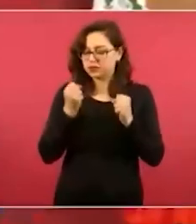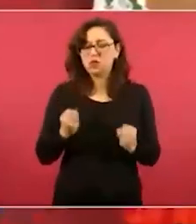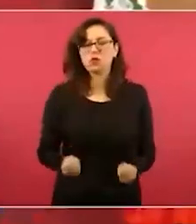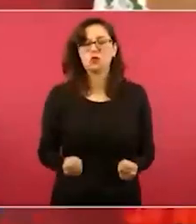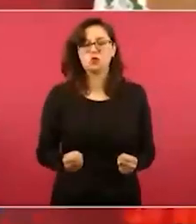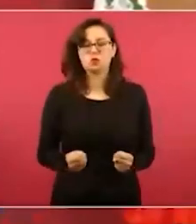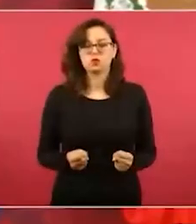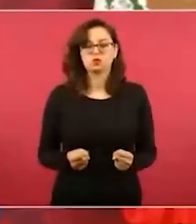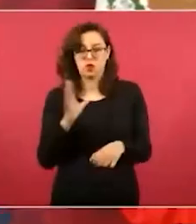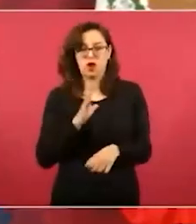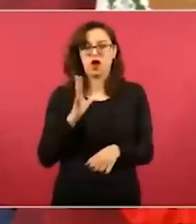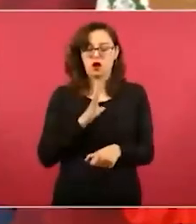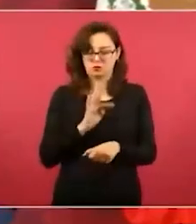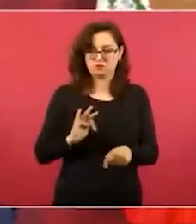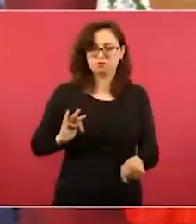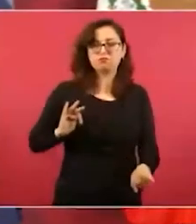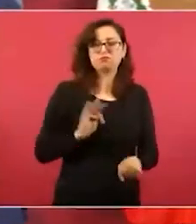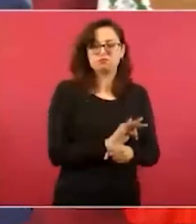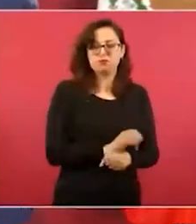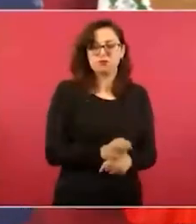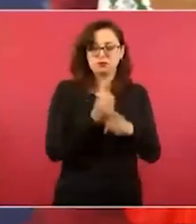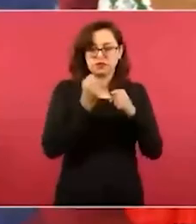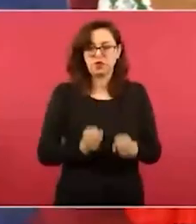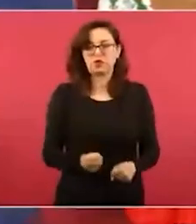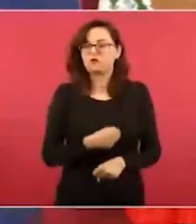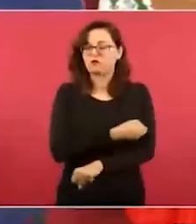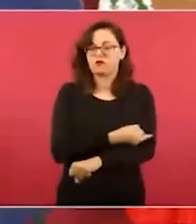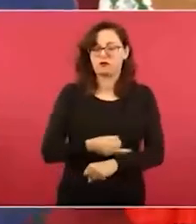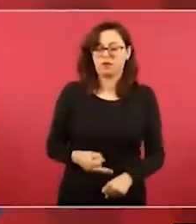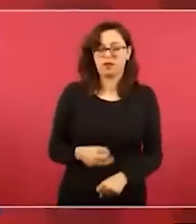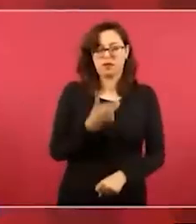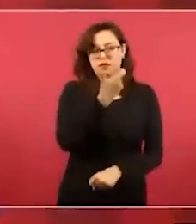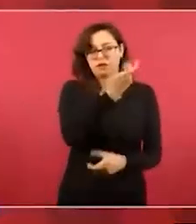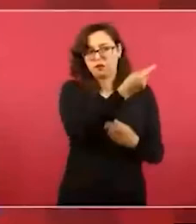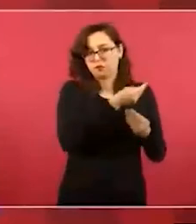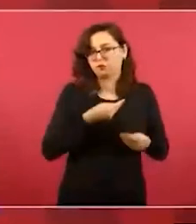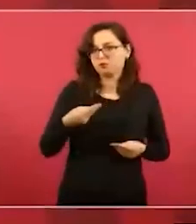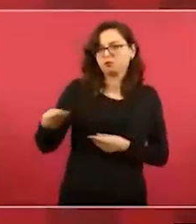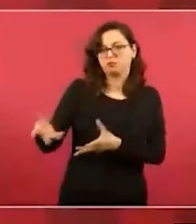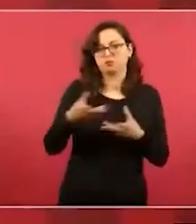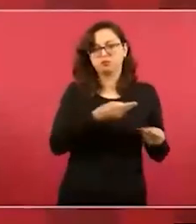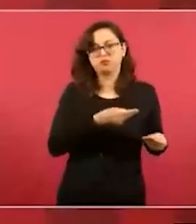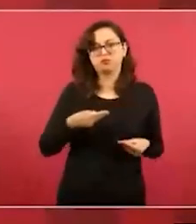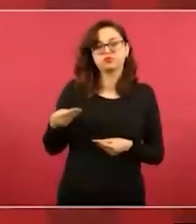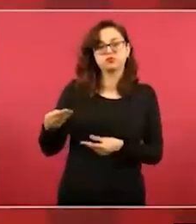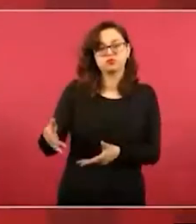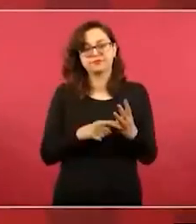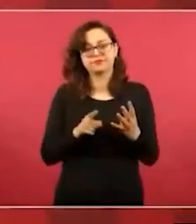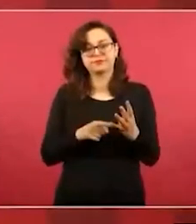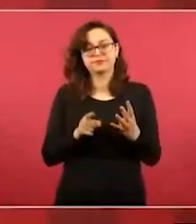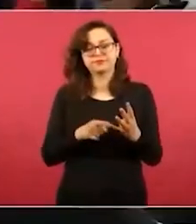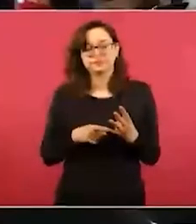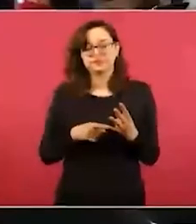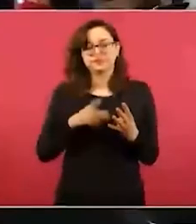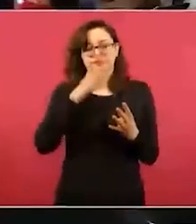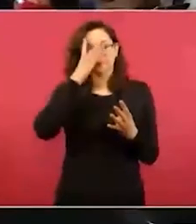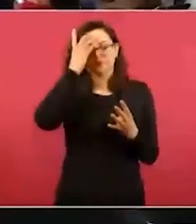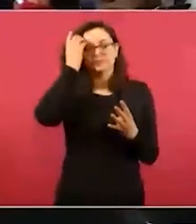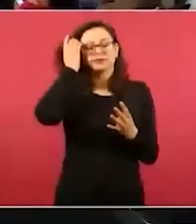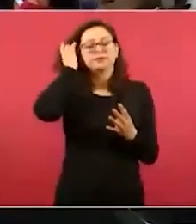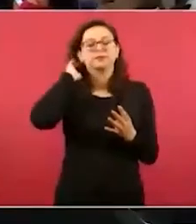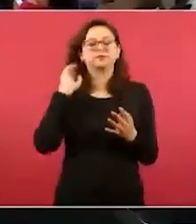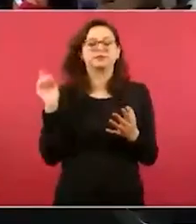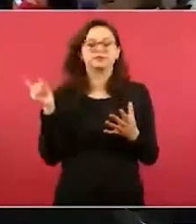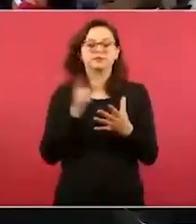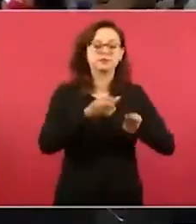Y con seguro De que les va a llegar a sus familiares el dinero Entonces esa es otra función Y la